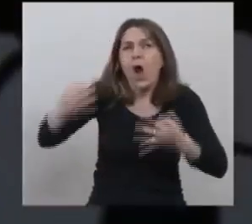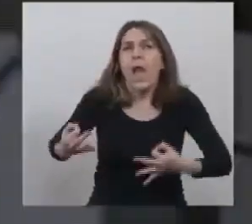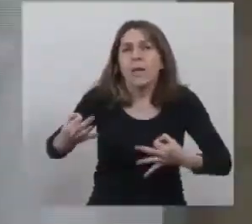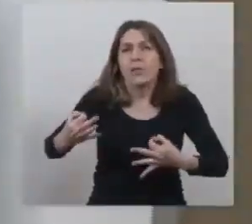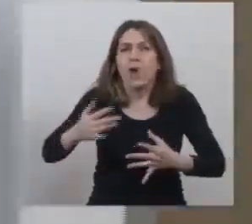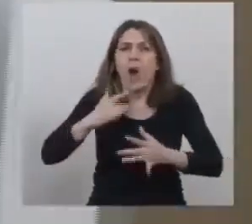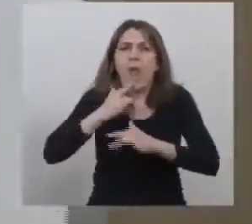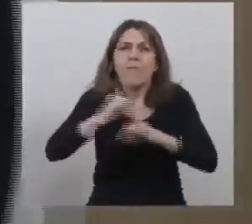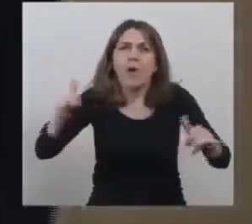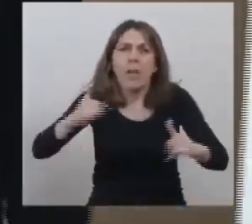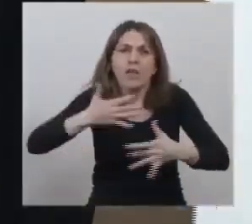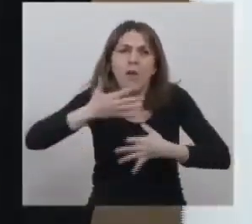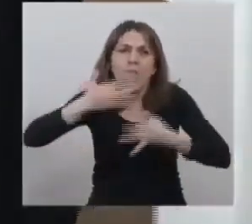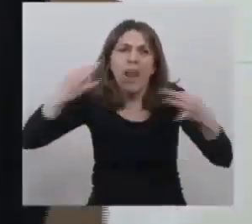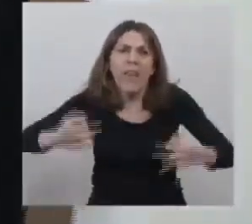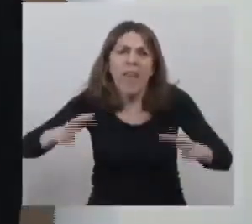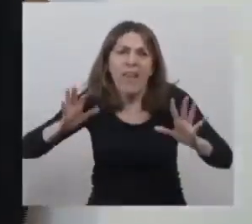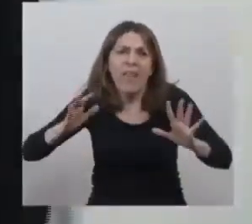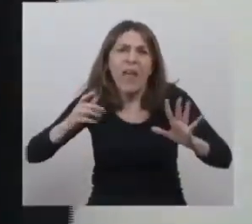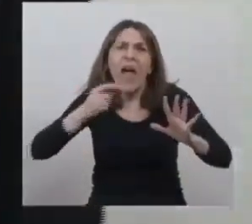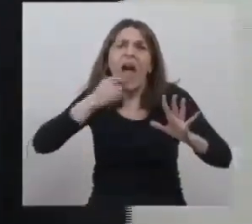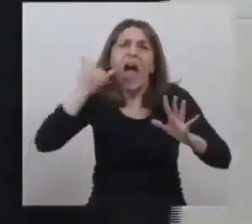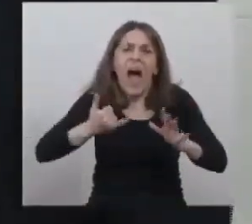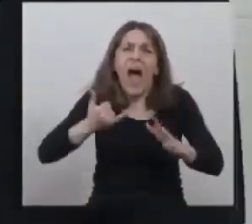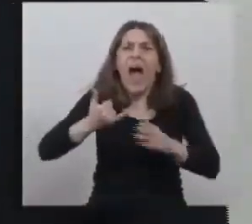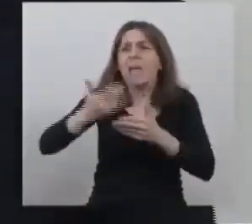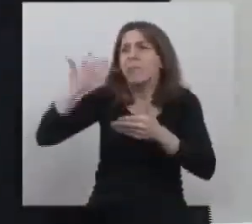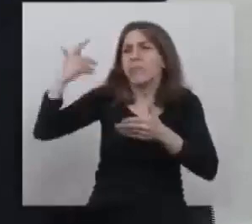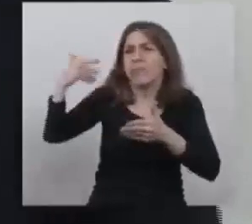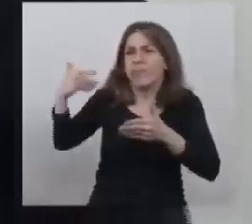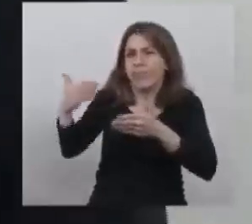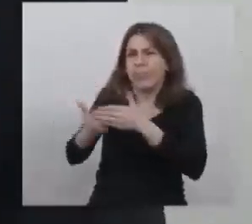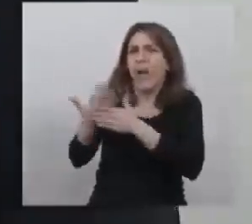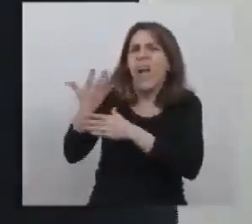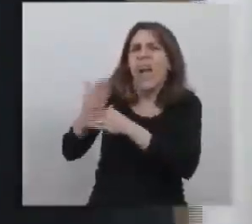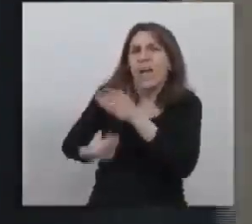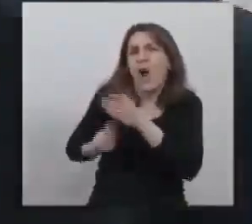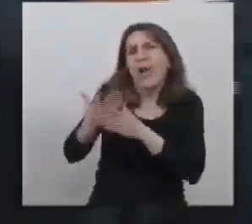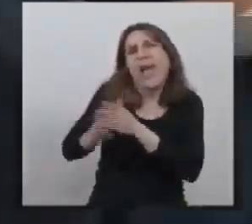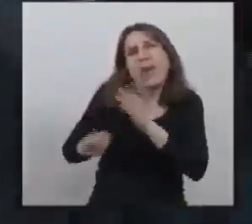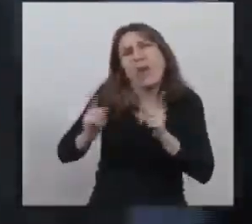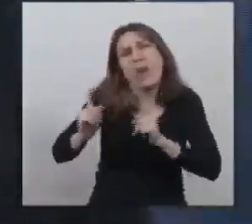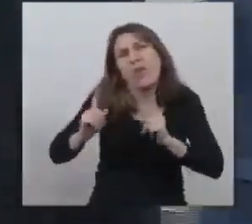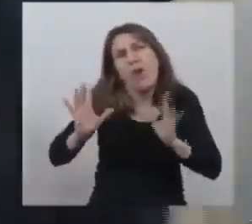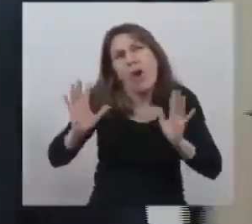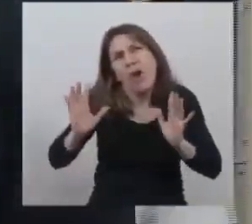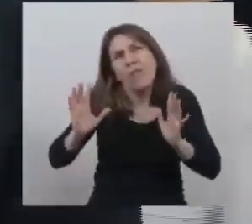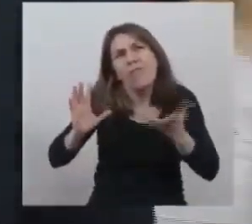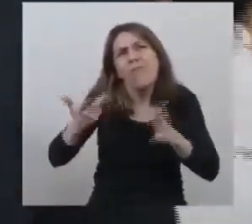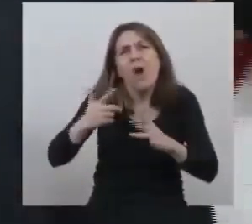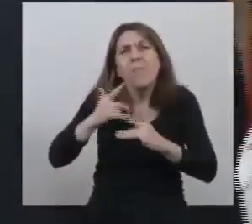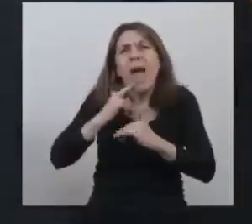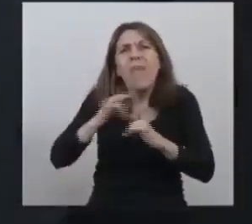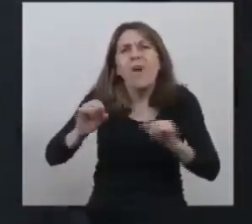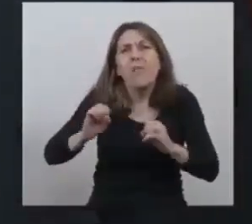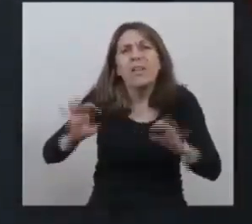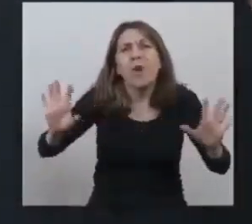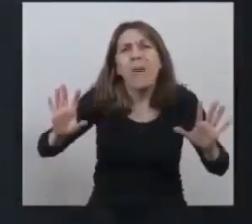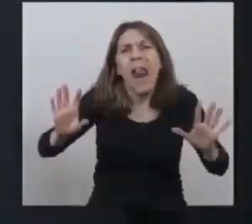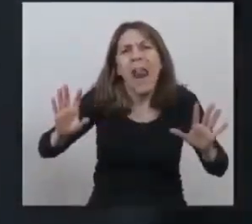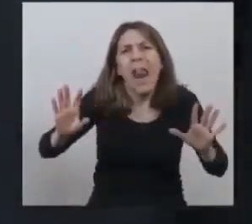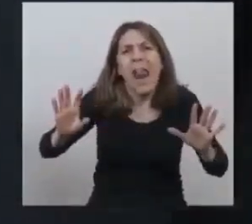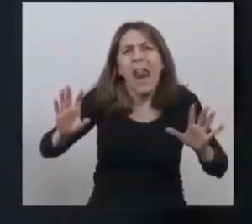cuando detecta que ha habido errores o no errores sino mala información que fue llegando